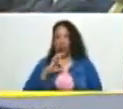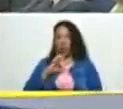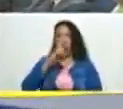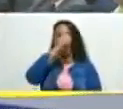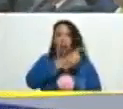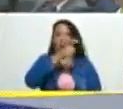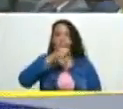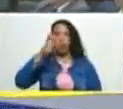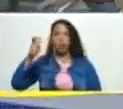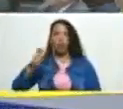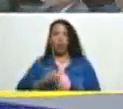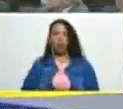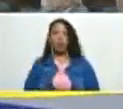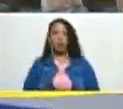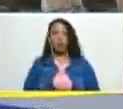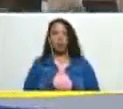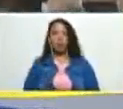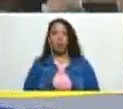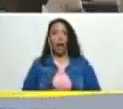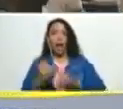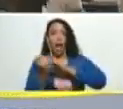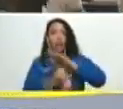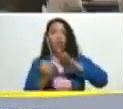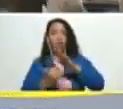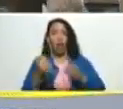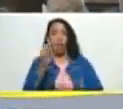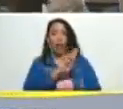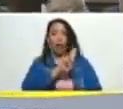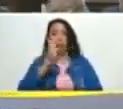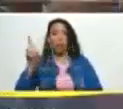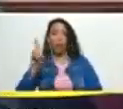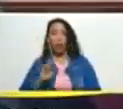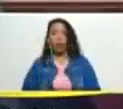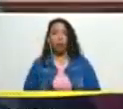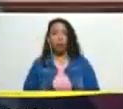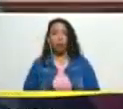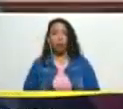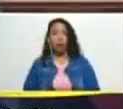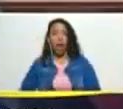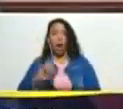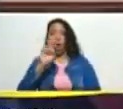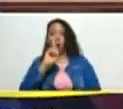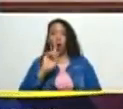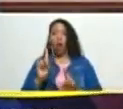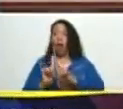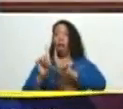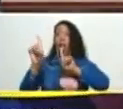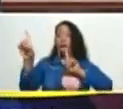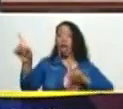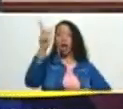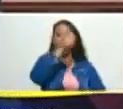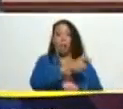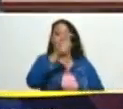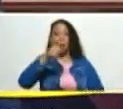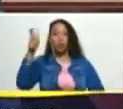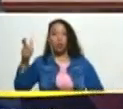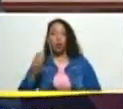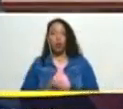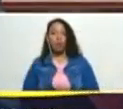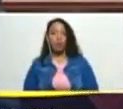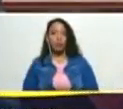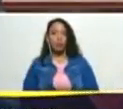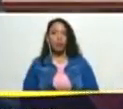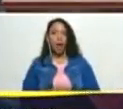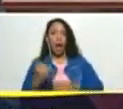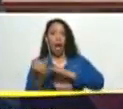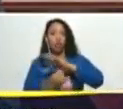que las instituciones republicanas no sean lejanas a la gente que las